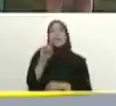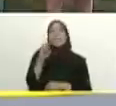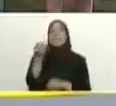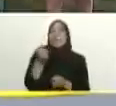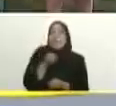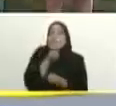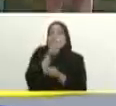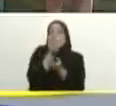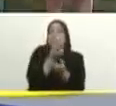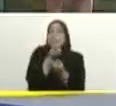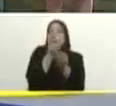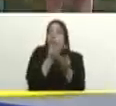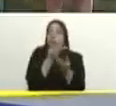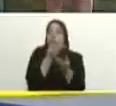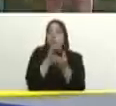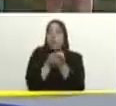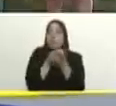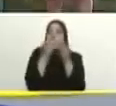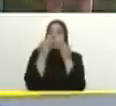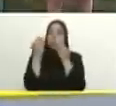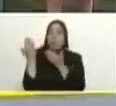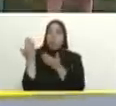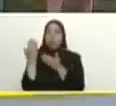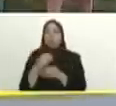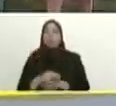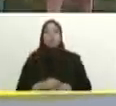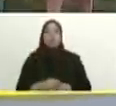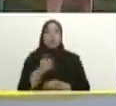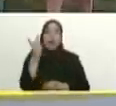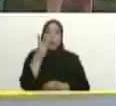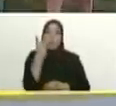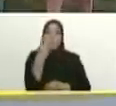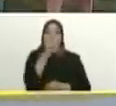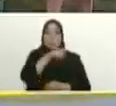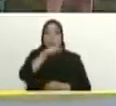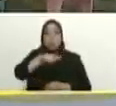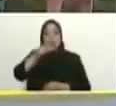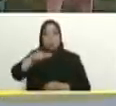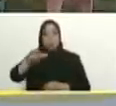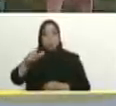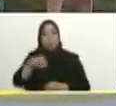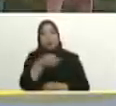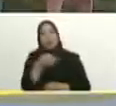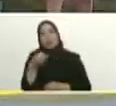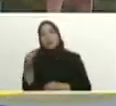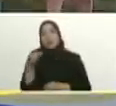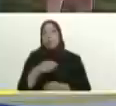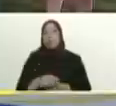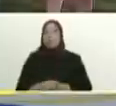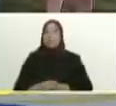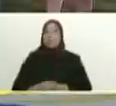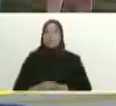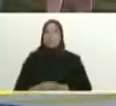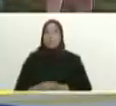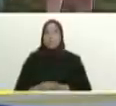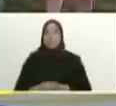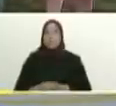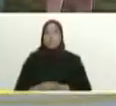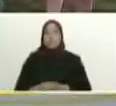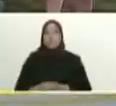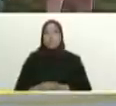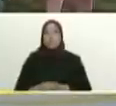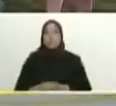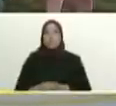que nos han enviado Jesús Carmen y Luis excelente y bueno también